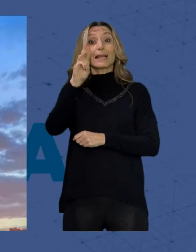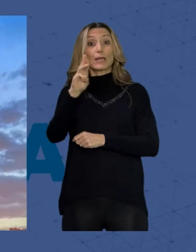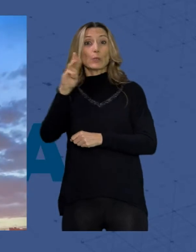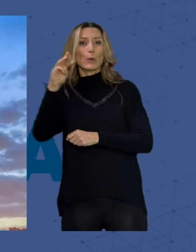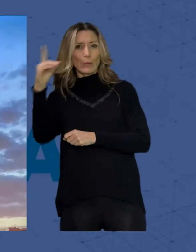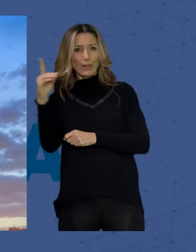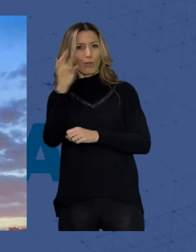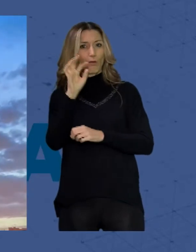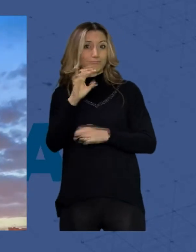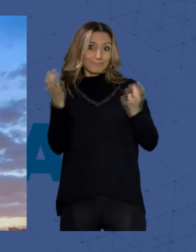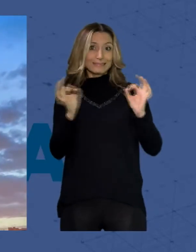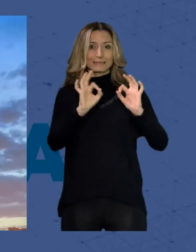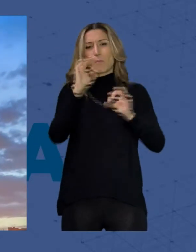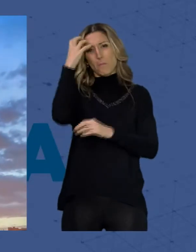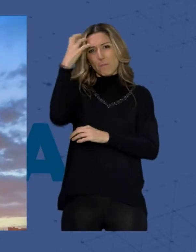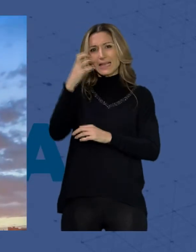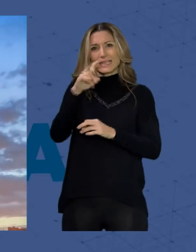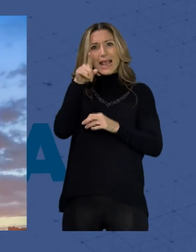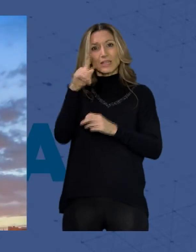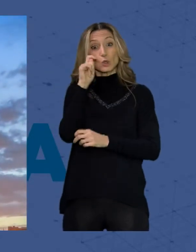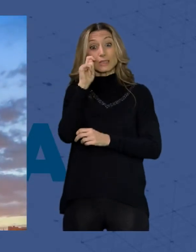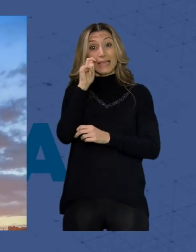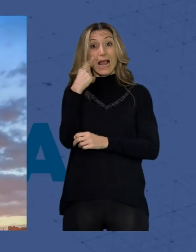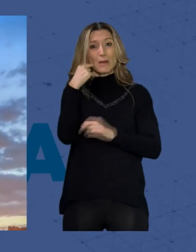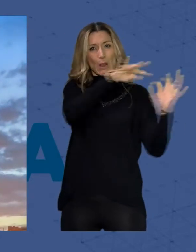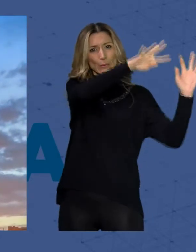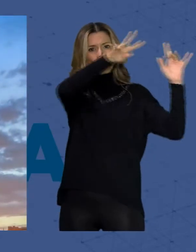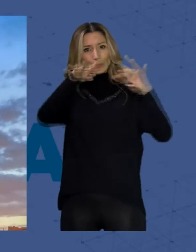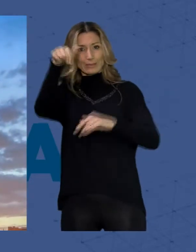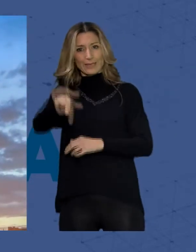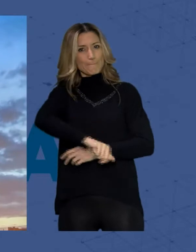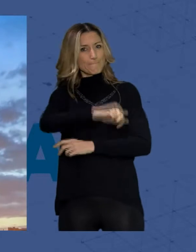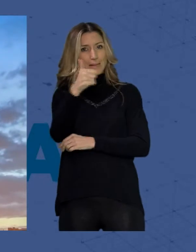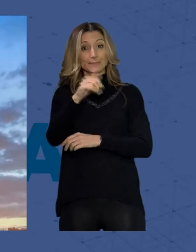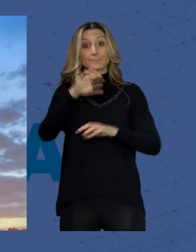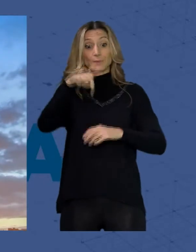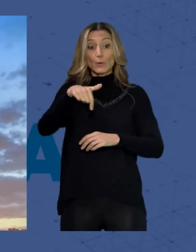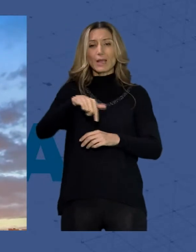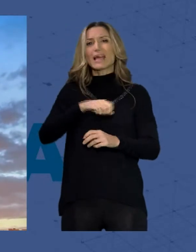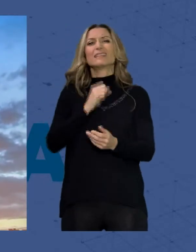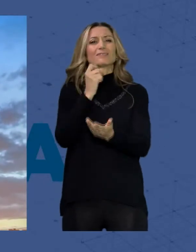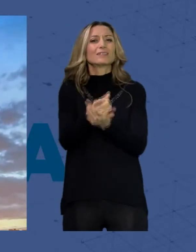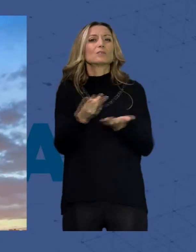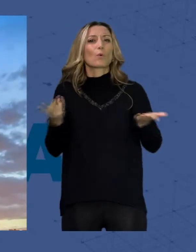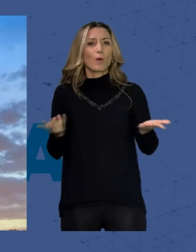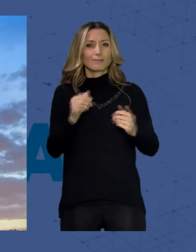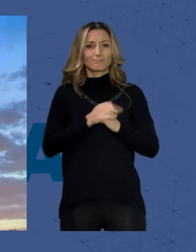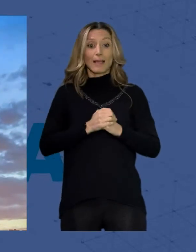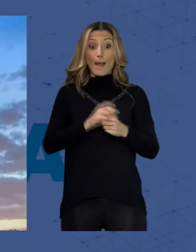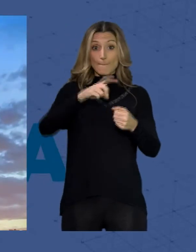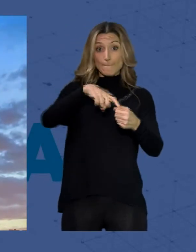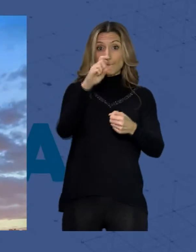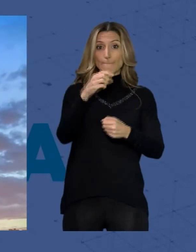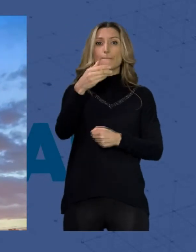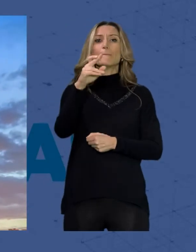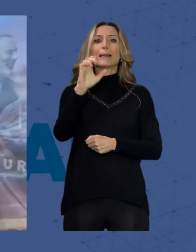que más turistas enviaba a Almería. Y es cierto que hoy nos encontramos ante el reto del Brexit, de recuperar la normalidad después de la